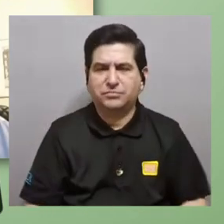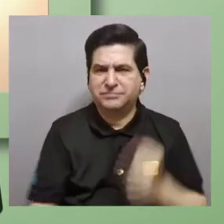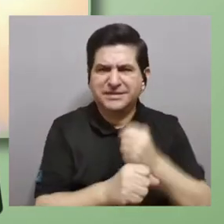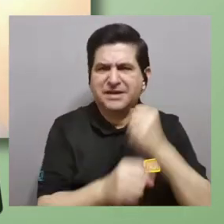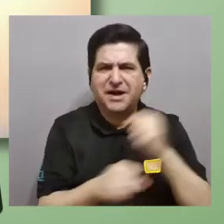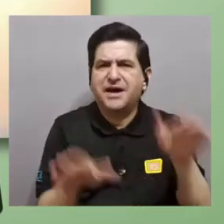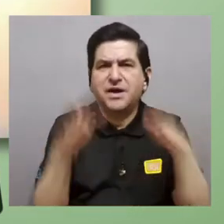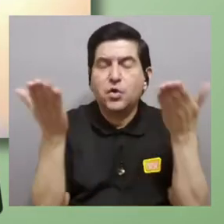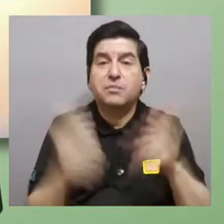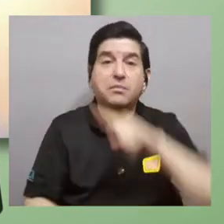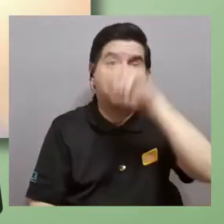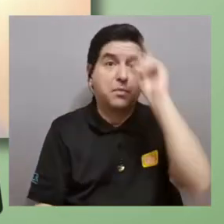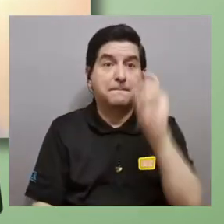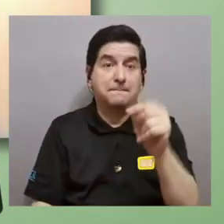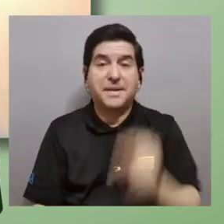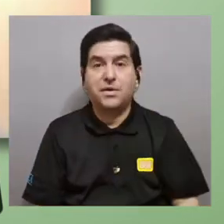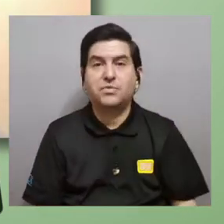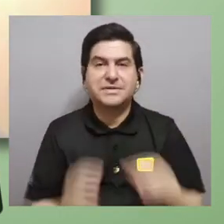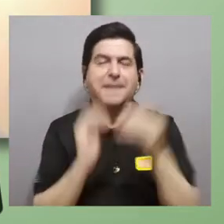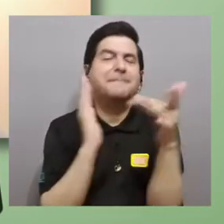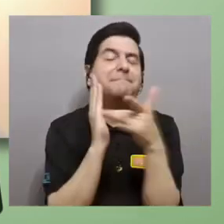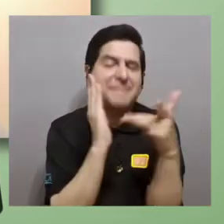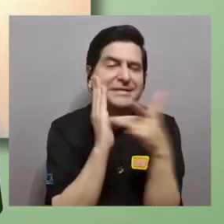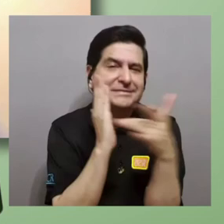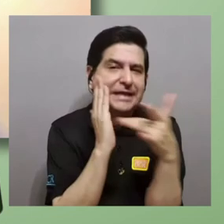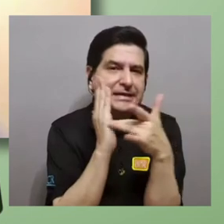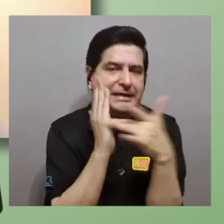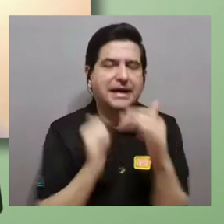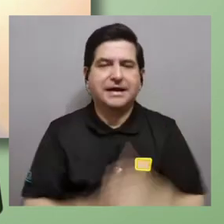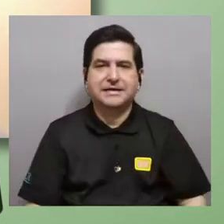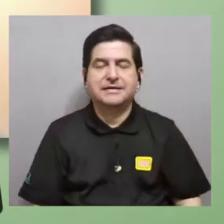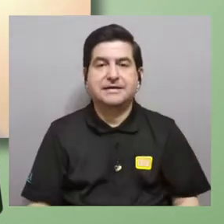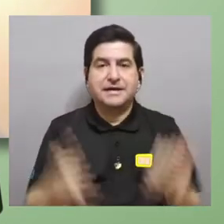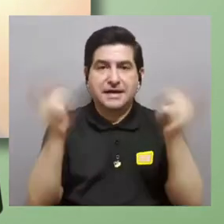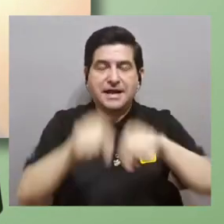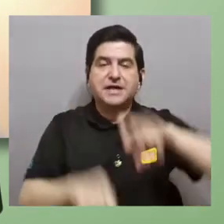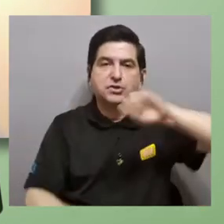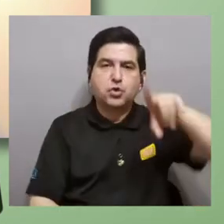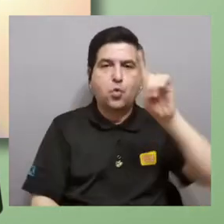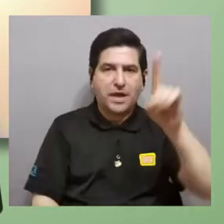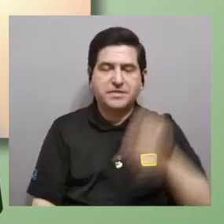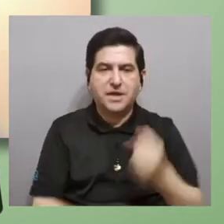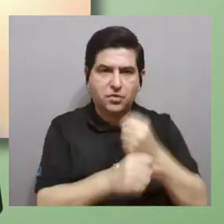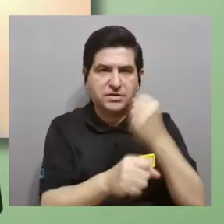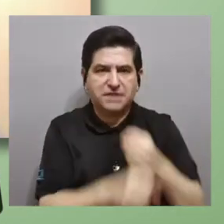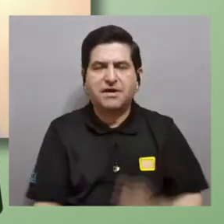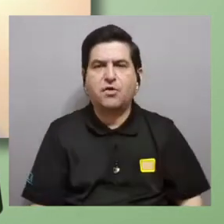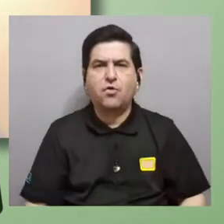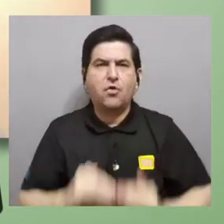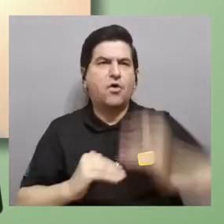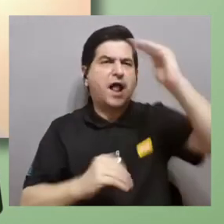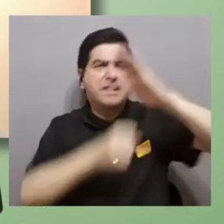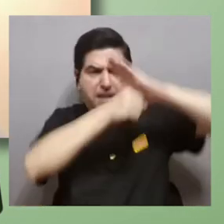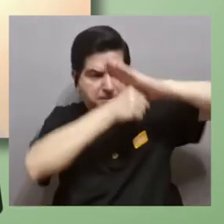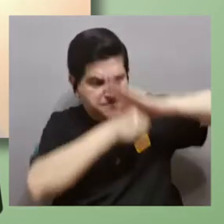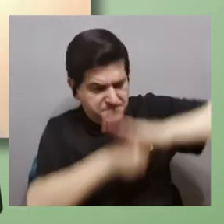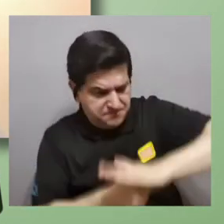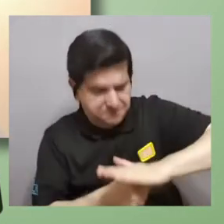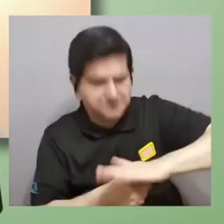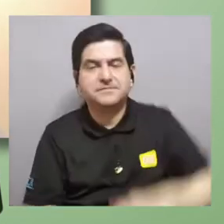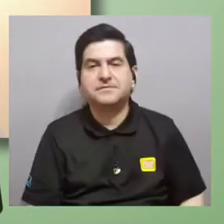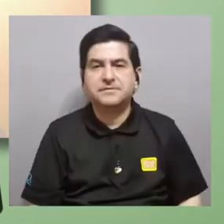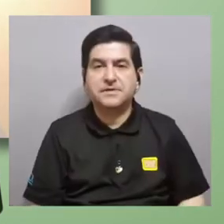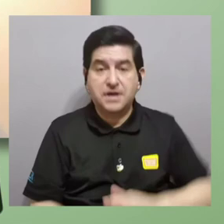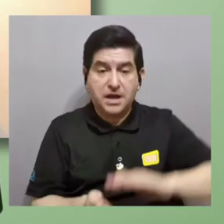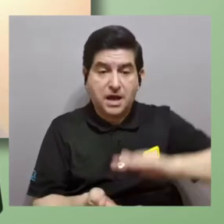bueno es una pregunta más técnica sí en el caso de Juan Diego Juan Diego trabajó con altas presiones un poco aumentamos un